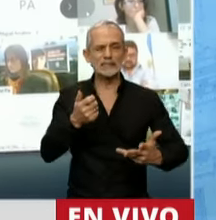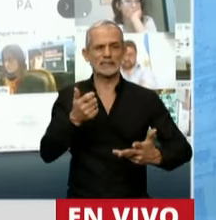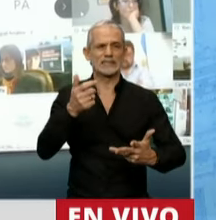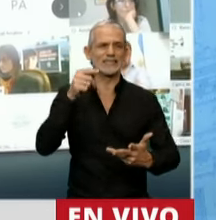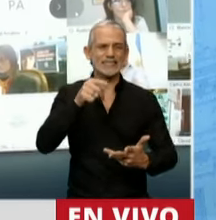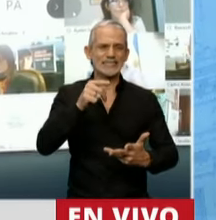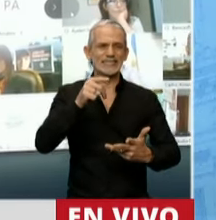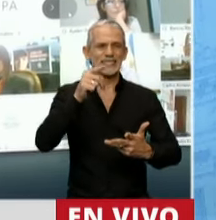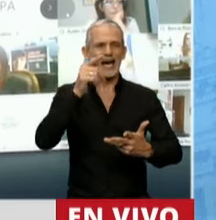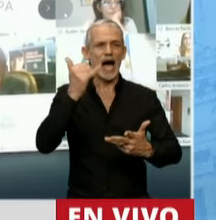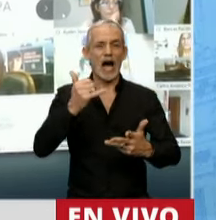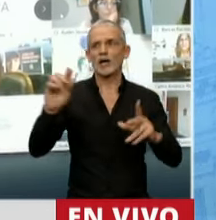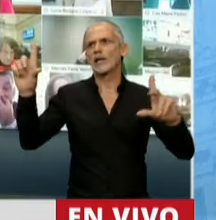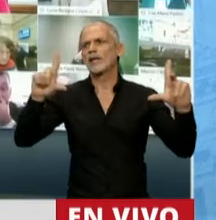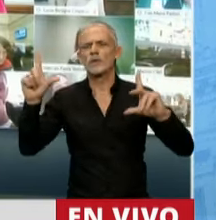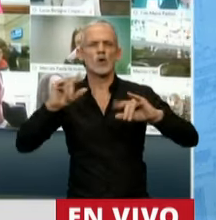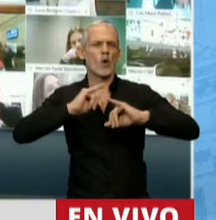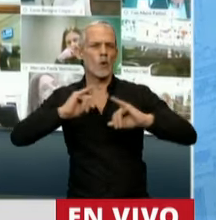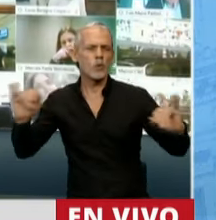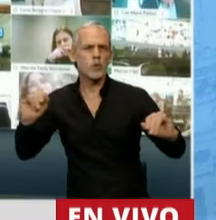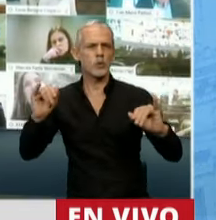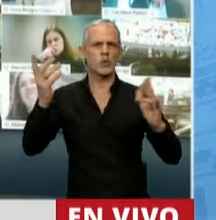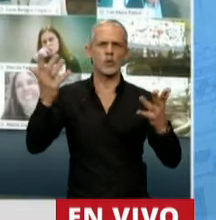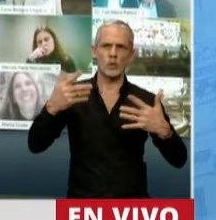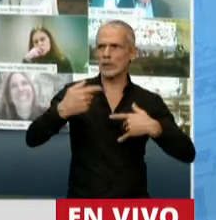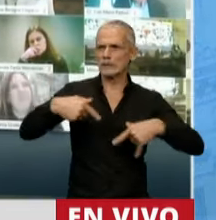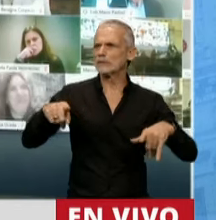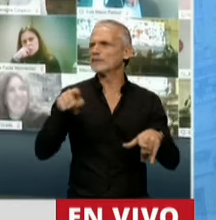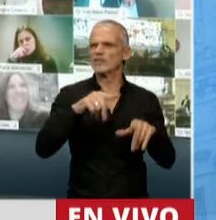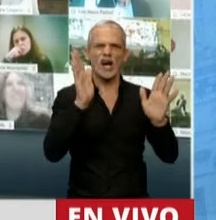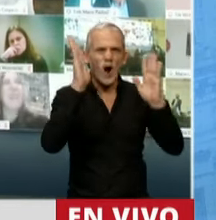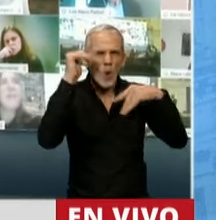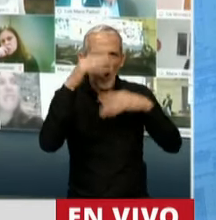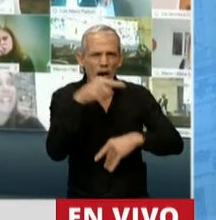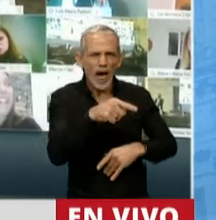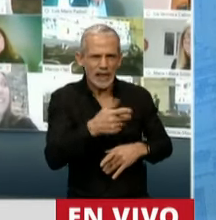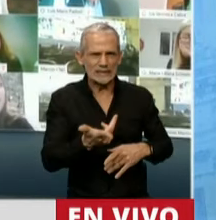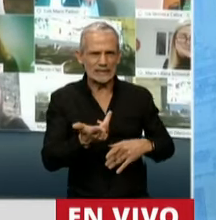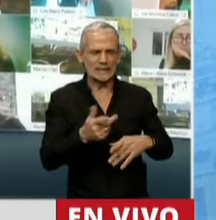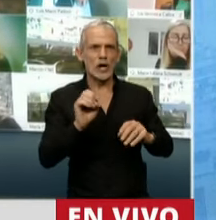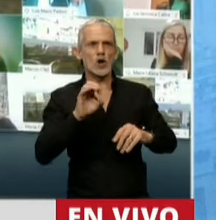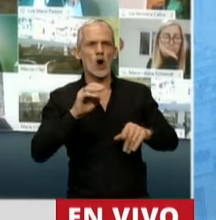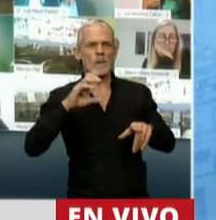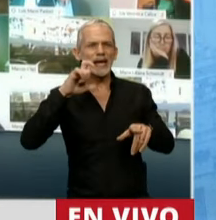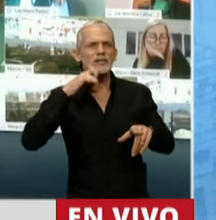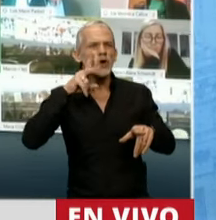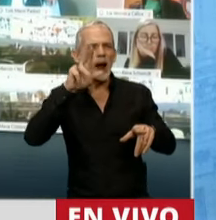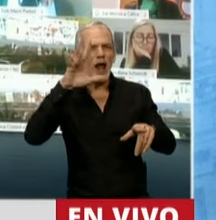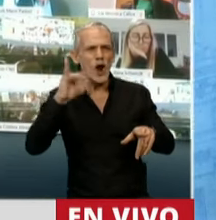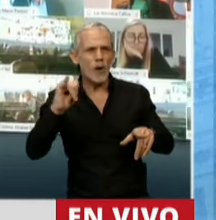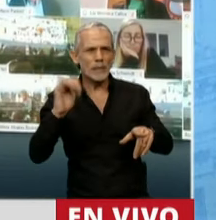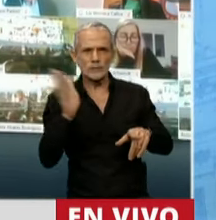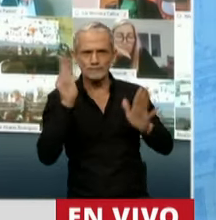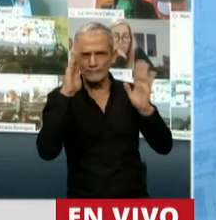se mediatice y se estigmatice tanto en los medios de comunicación el nombre de Cristóbal López,